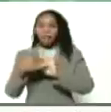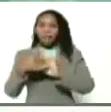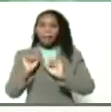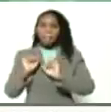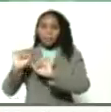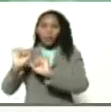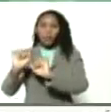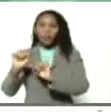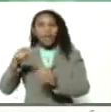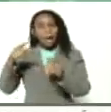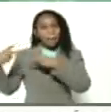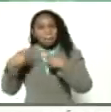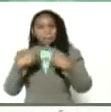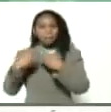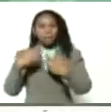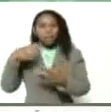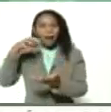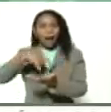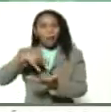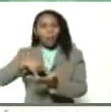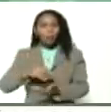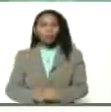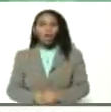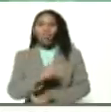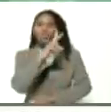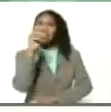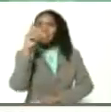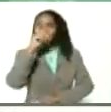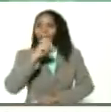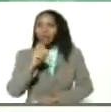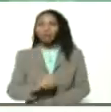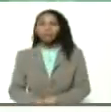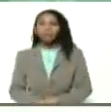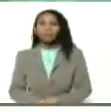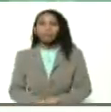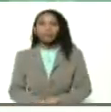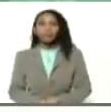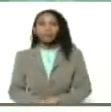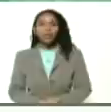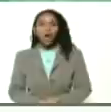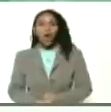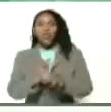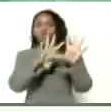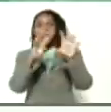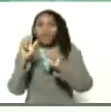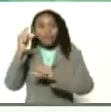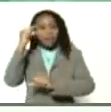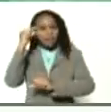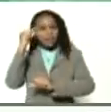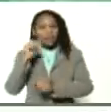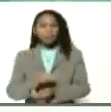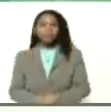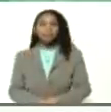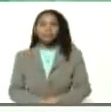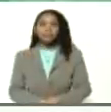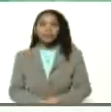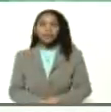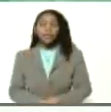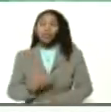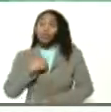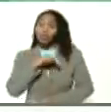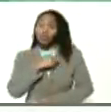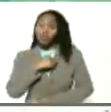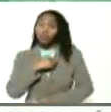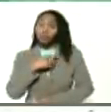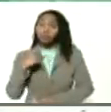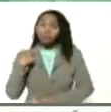batalla de Carabobo. 200 años. 90 días apenas. Nosotros tenemos que